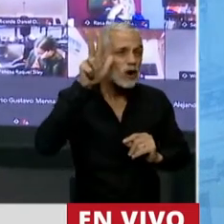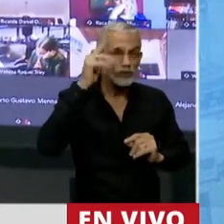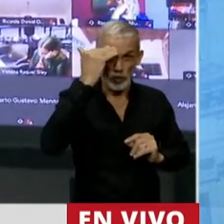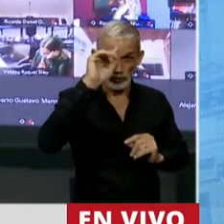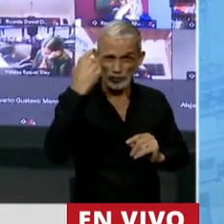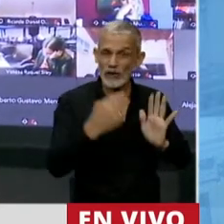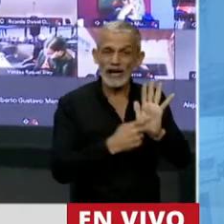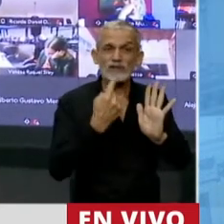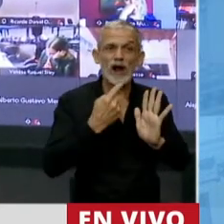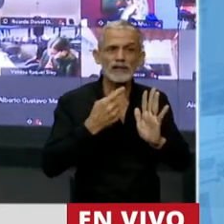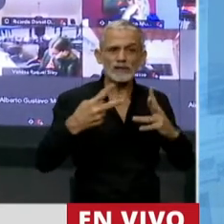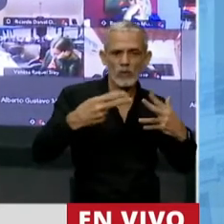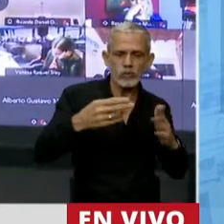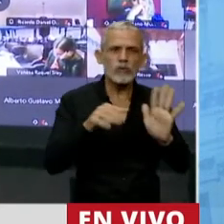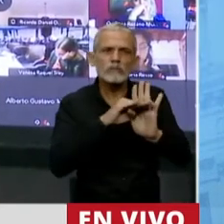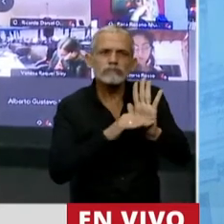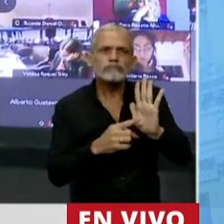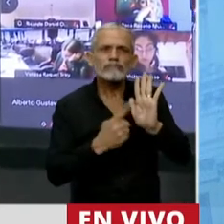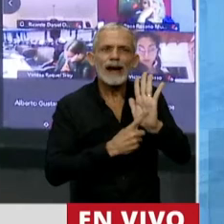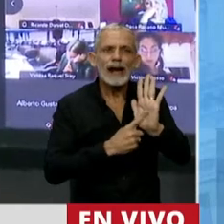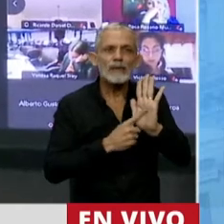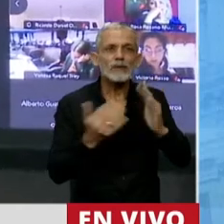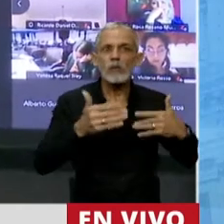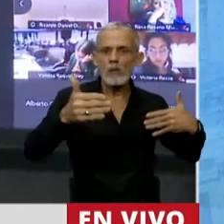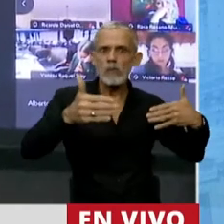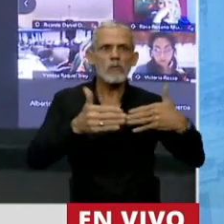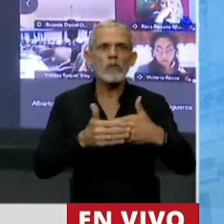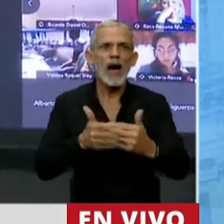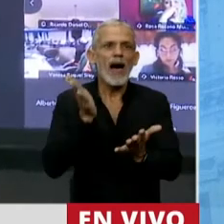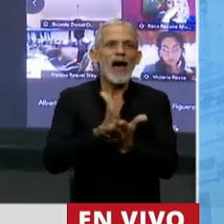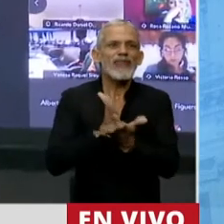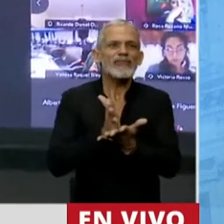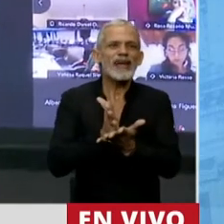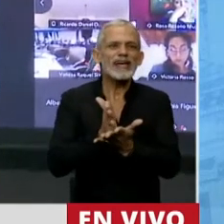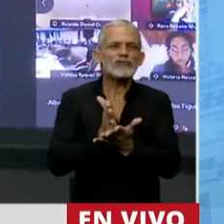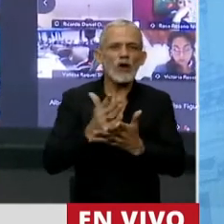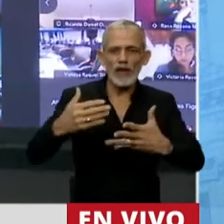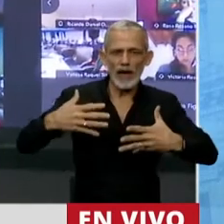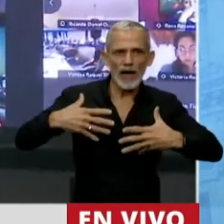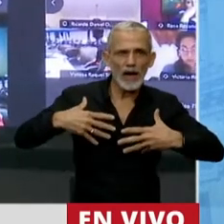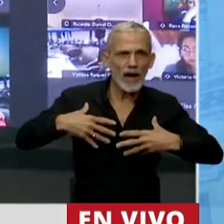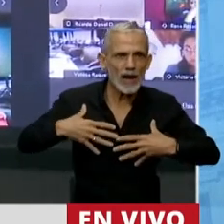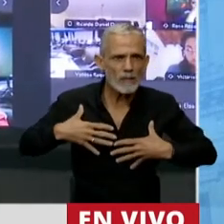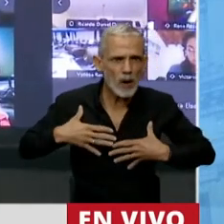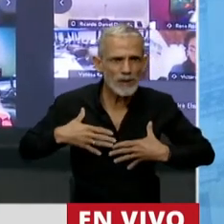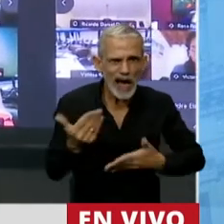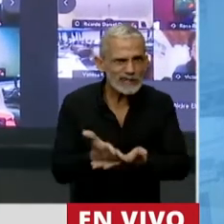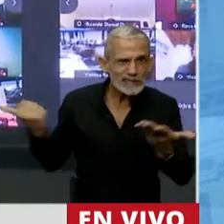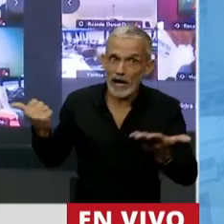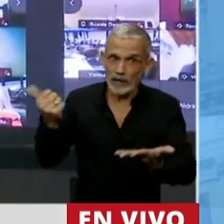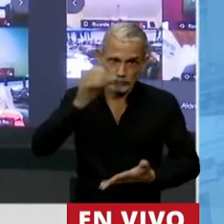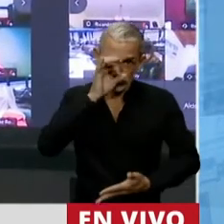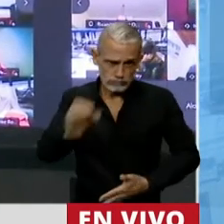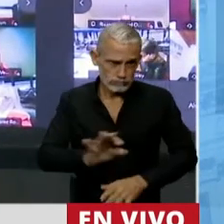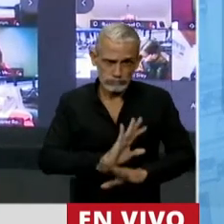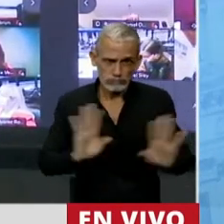que esas regulaciones legales no pueden llegar al punto de suprimir el derecho, de desconocerlo absolutamente. Y esto es lo que está haciendo